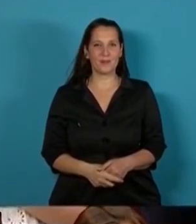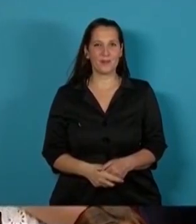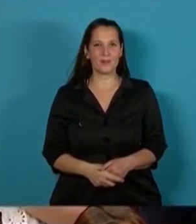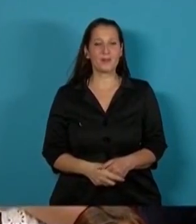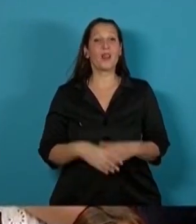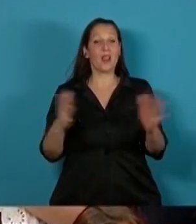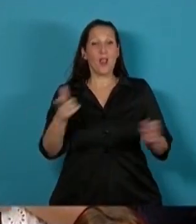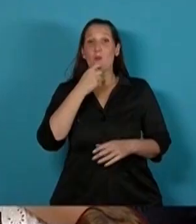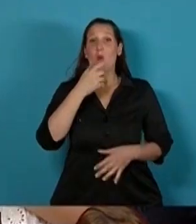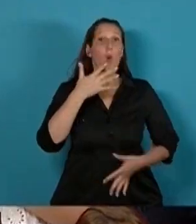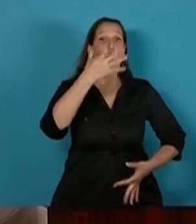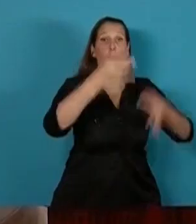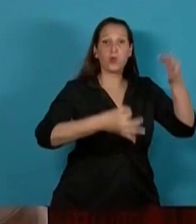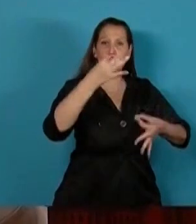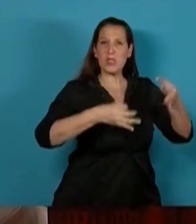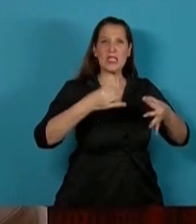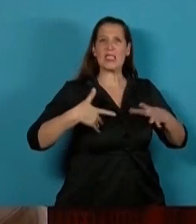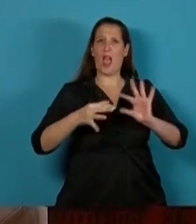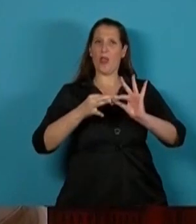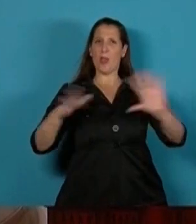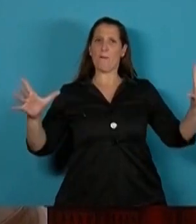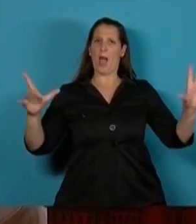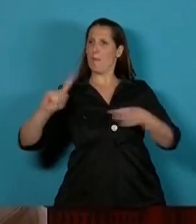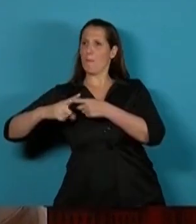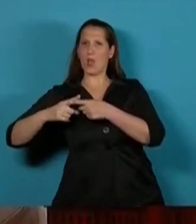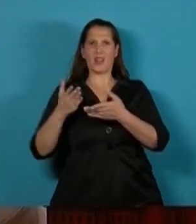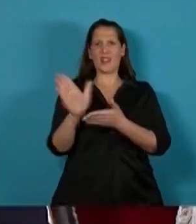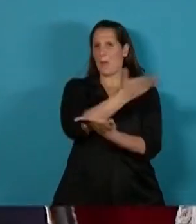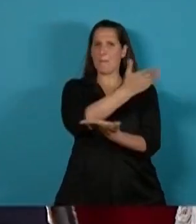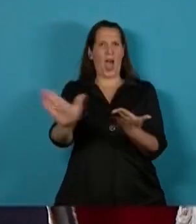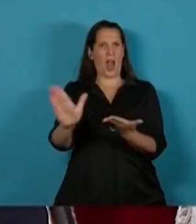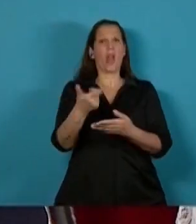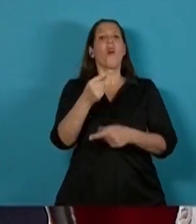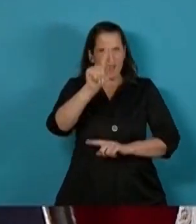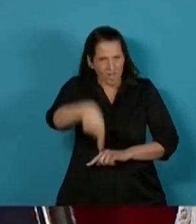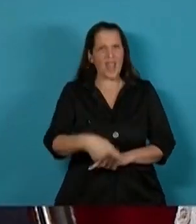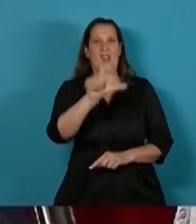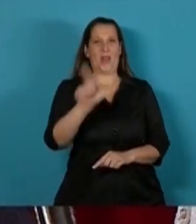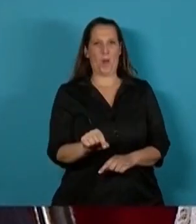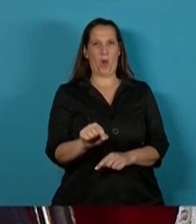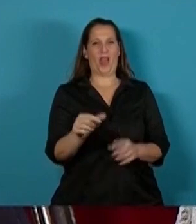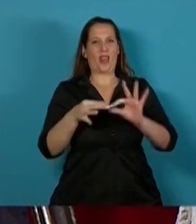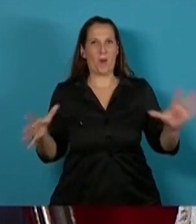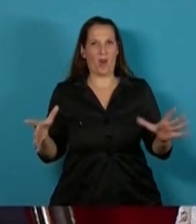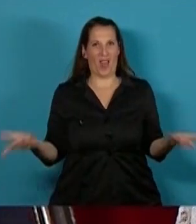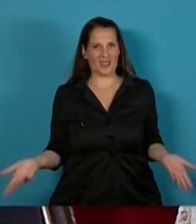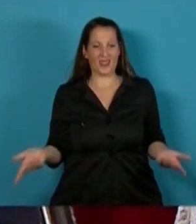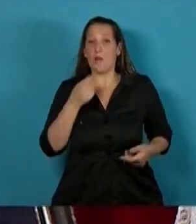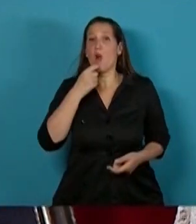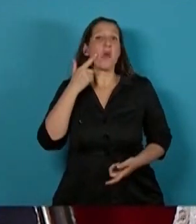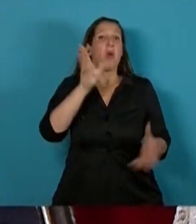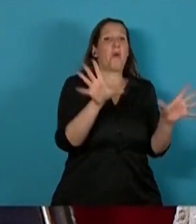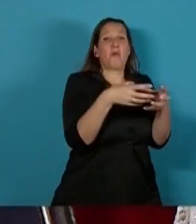Sin una justicia independiente del poder político, no hay república ni democracia. Solo existe una corporación de